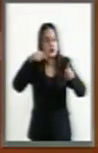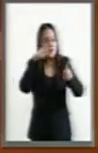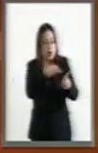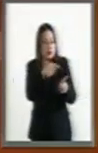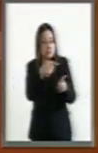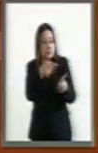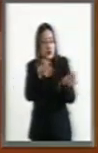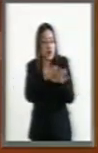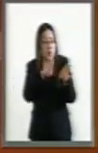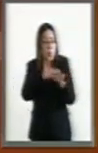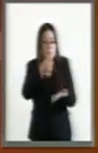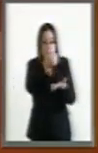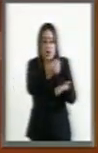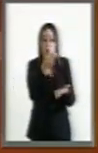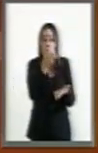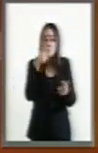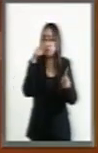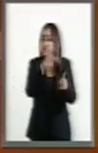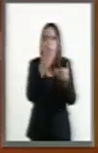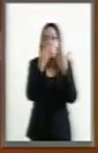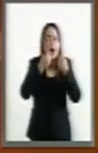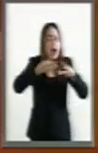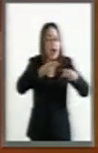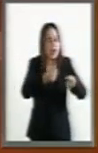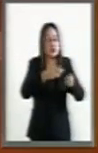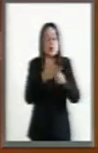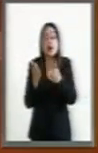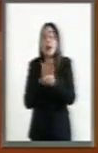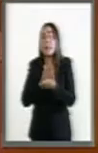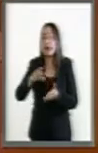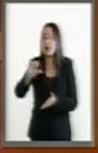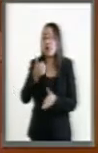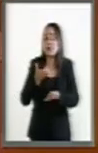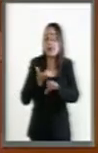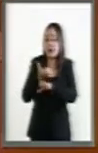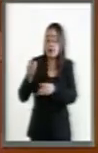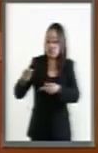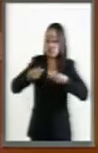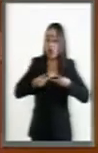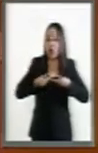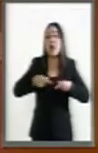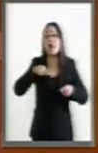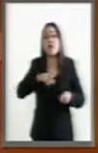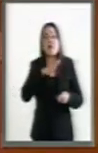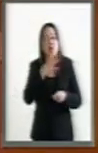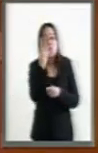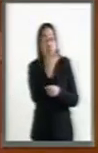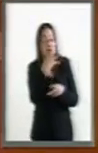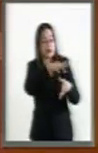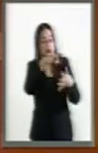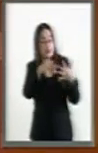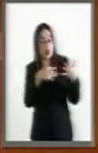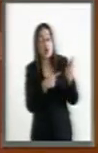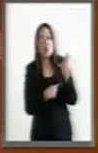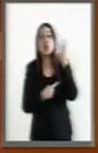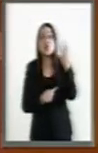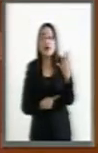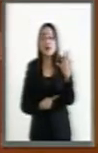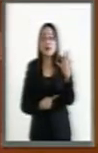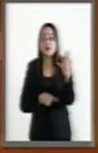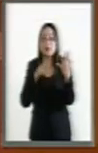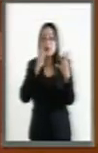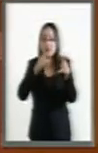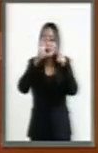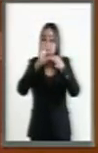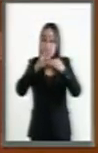peso del mismo y además de los 11 estados que lo recibieron, solo 4 reportaron en qué